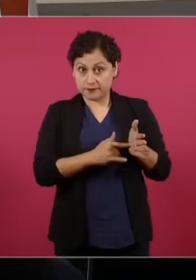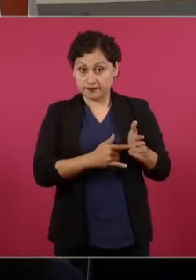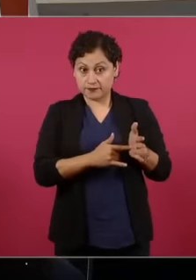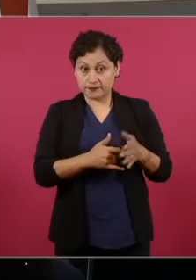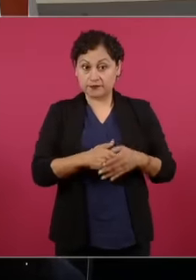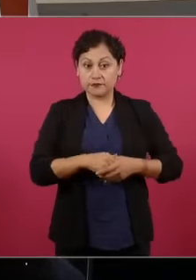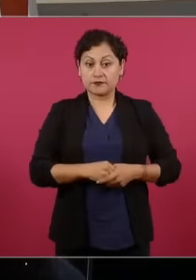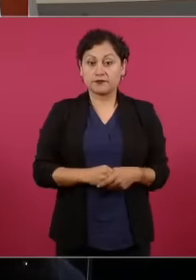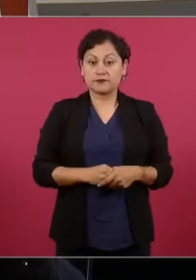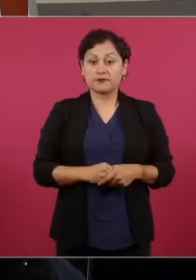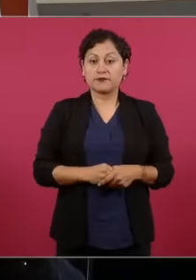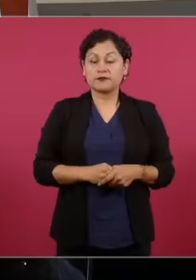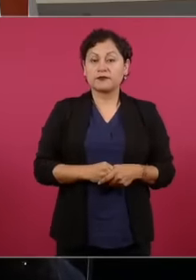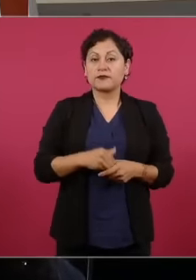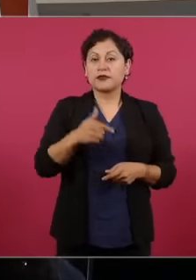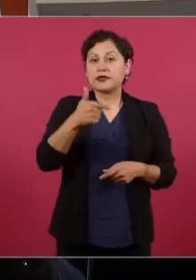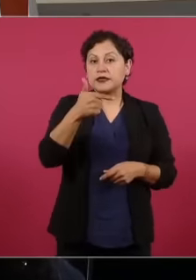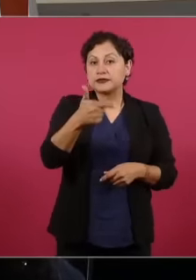A las 7